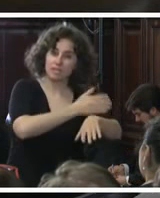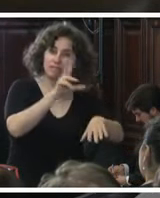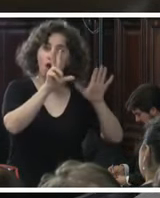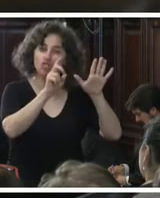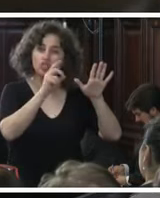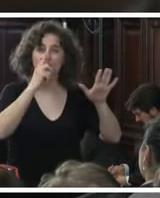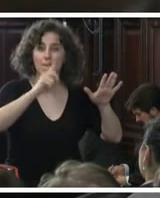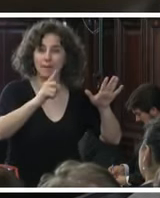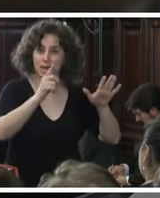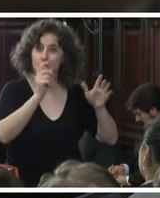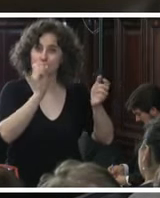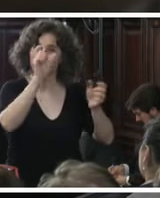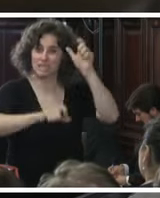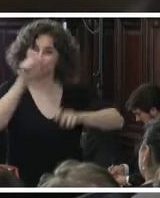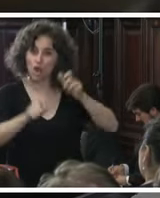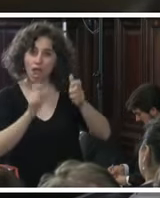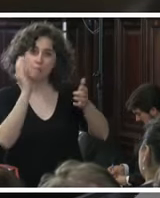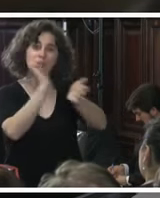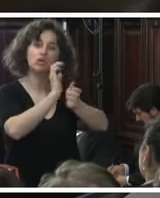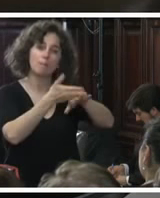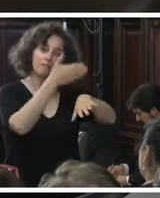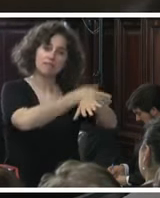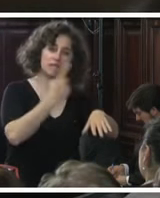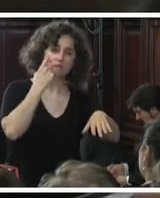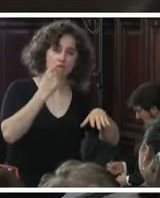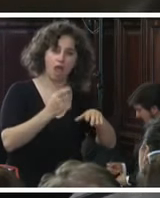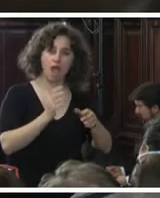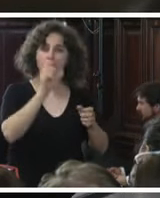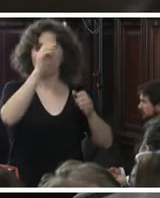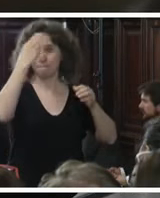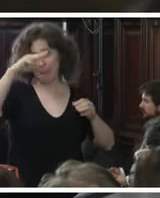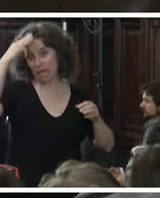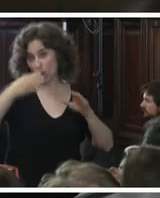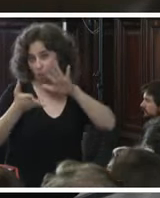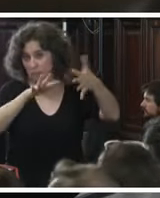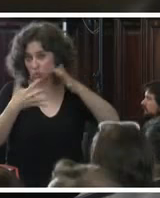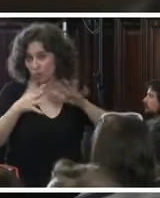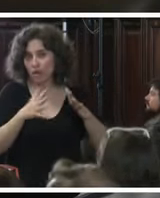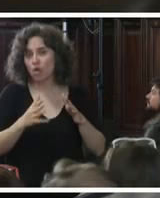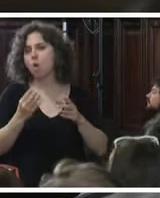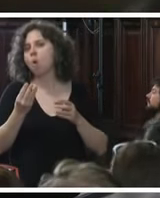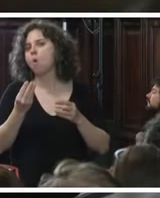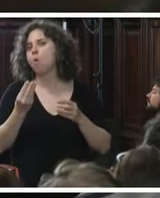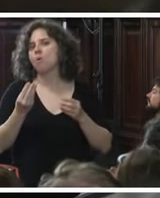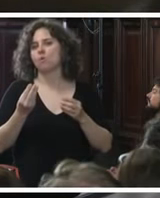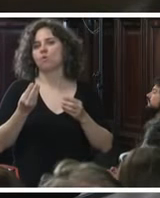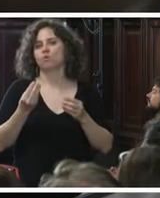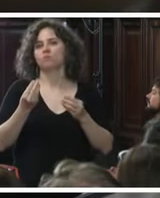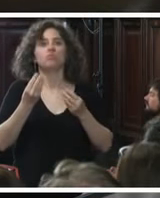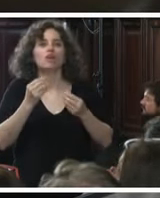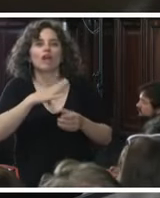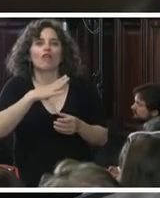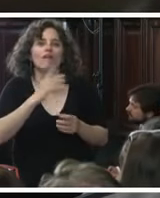en la prisión preventiva en México aproximadamente muchas sin cumplir